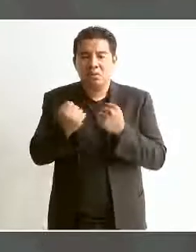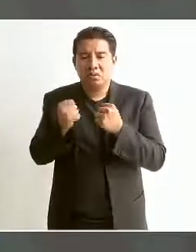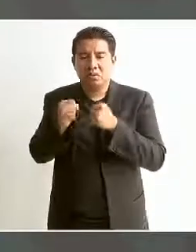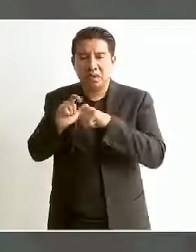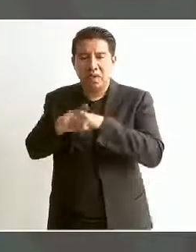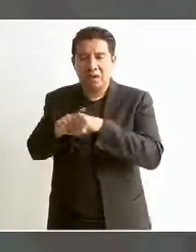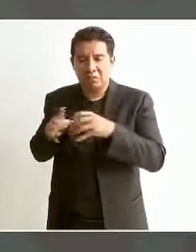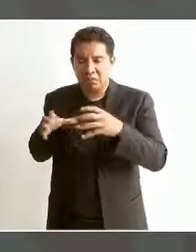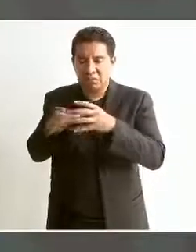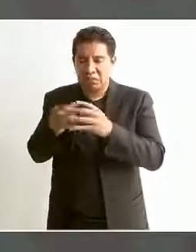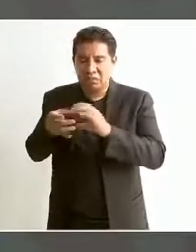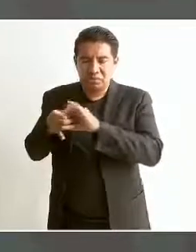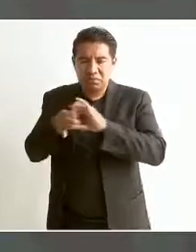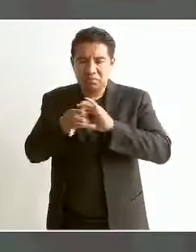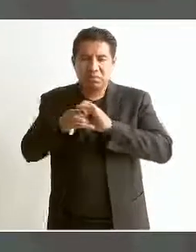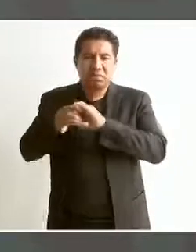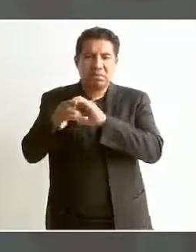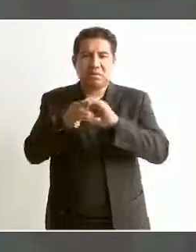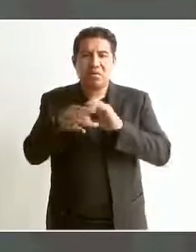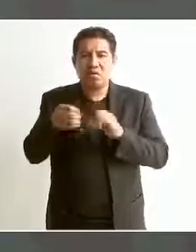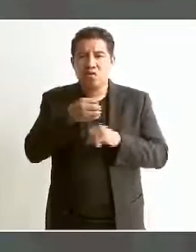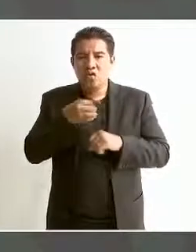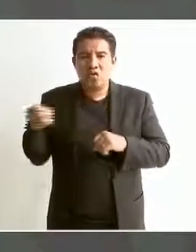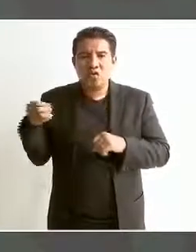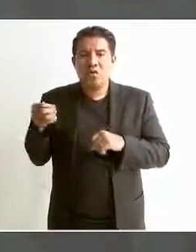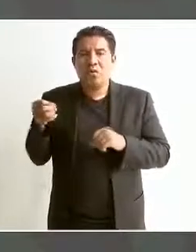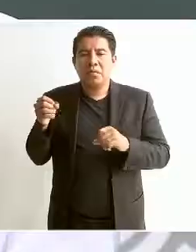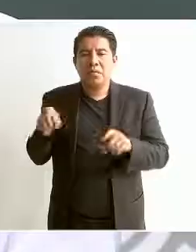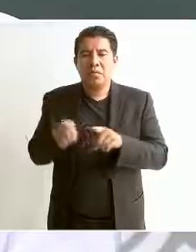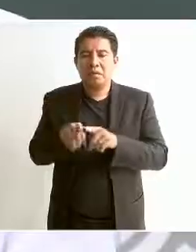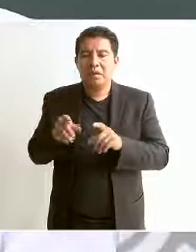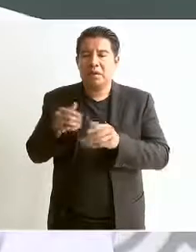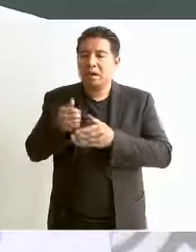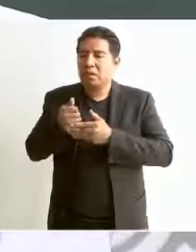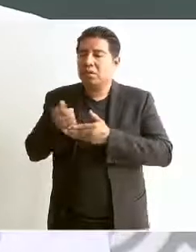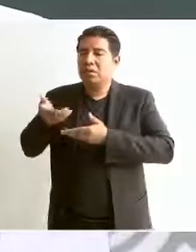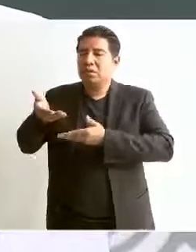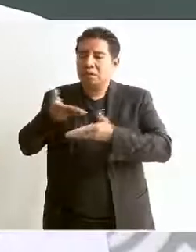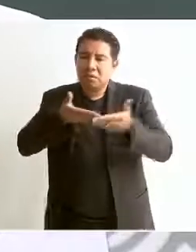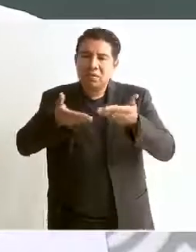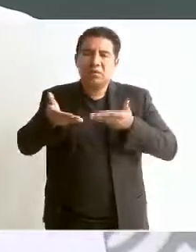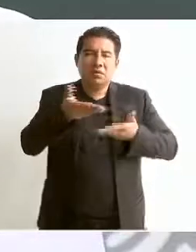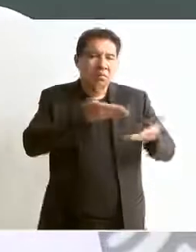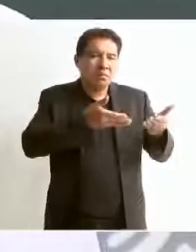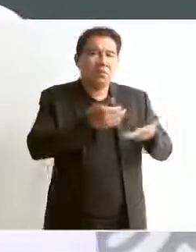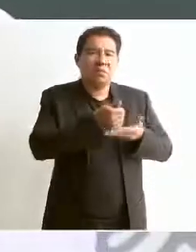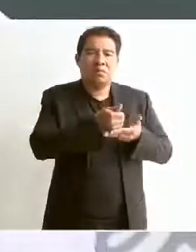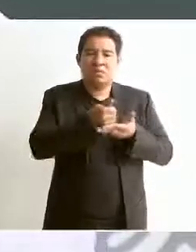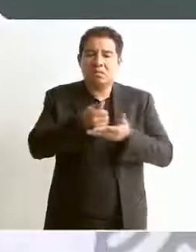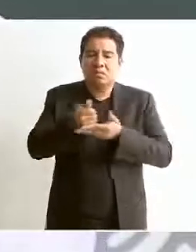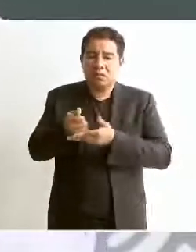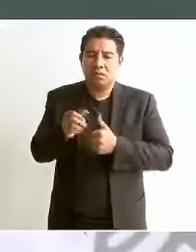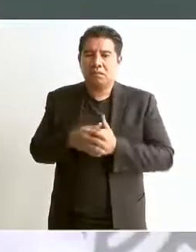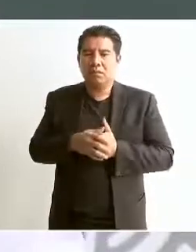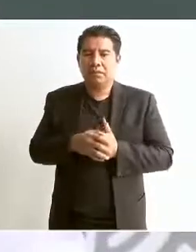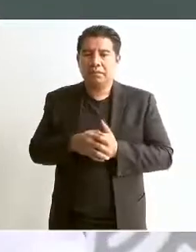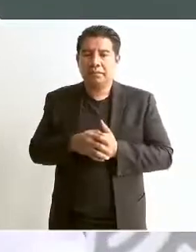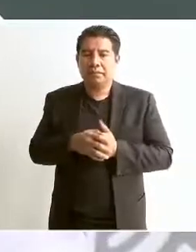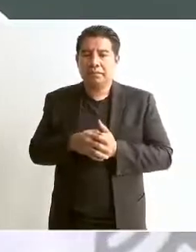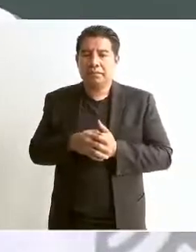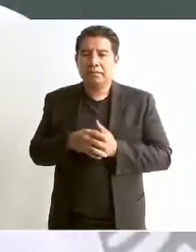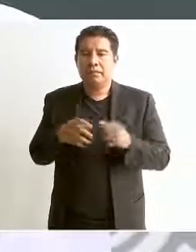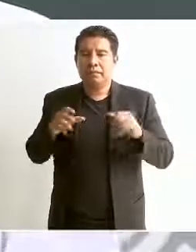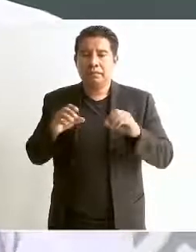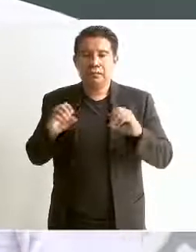cuando ya no hay ayuda mutua, cuando ya no